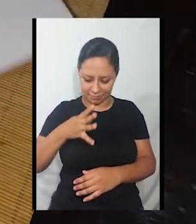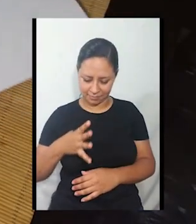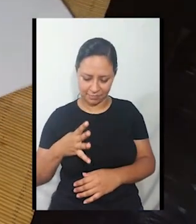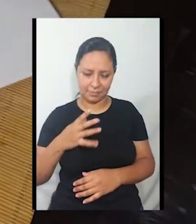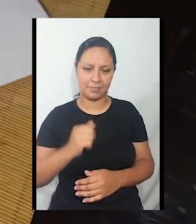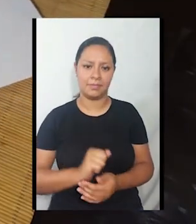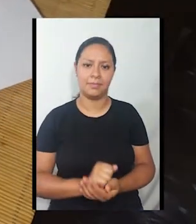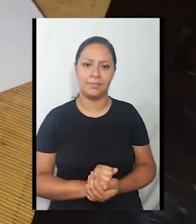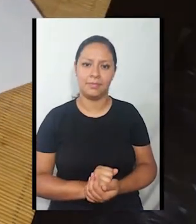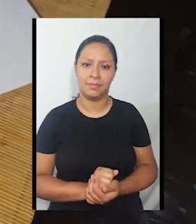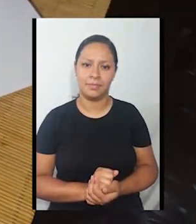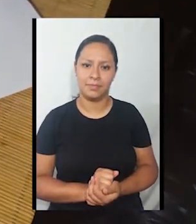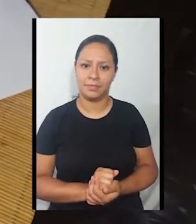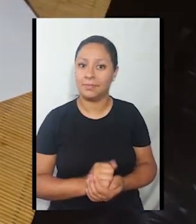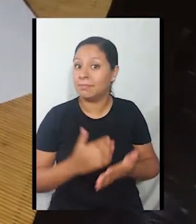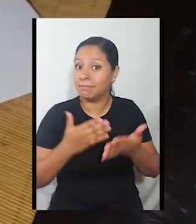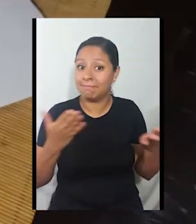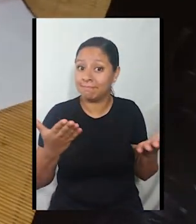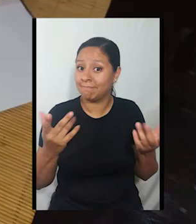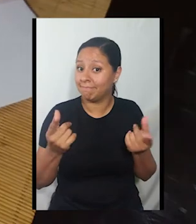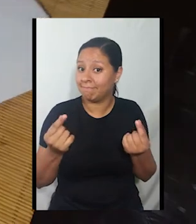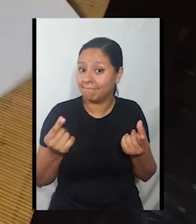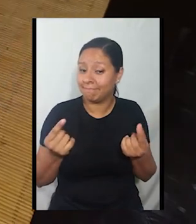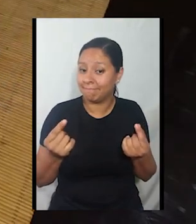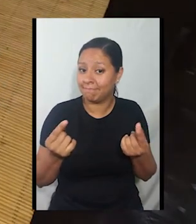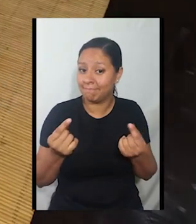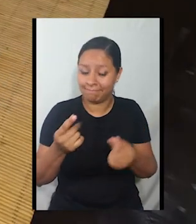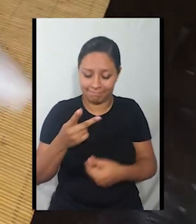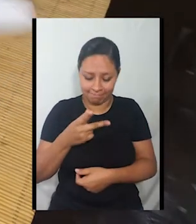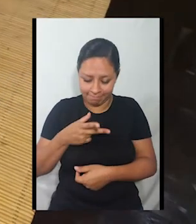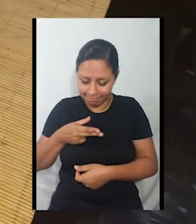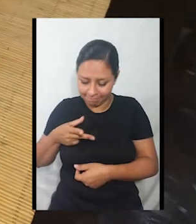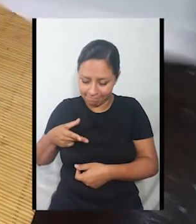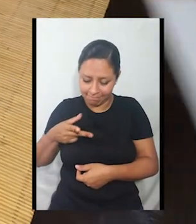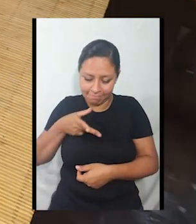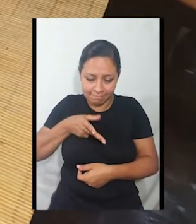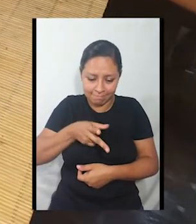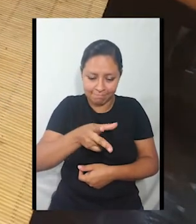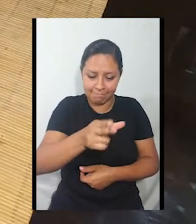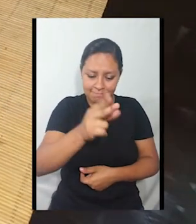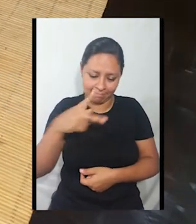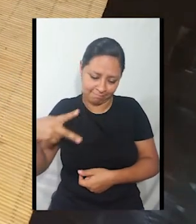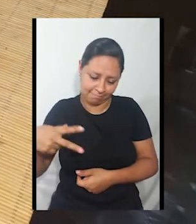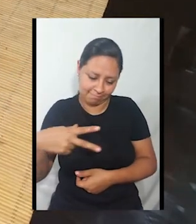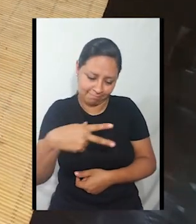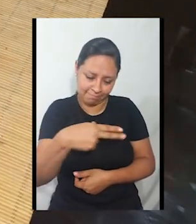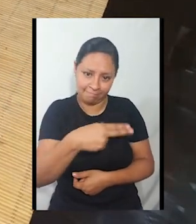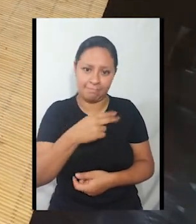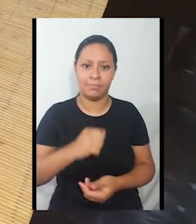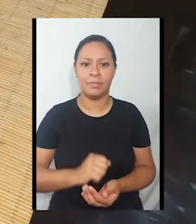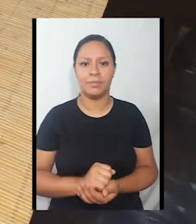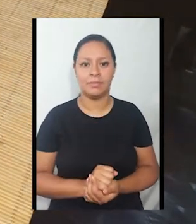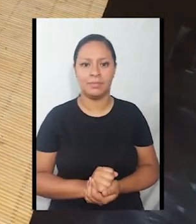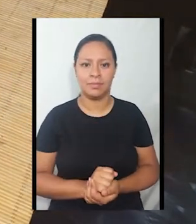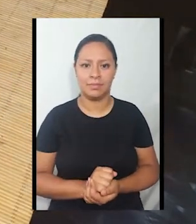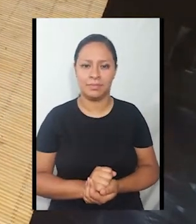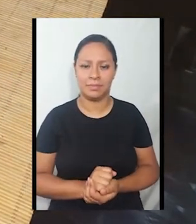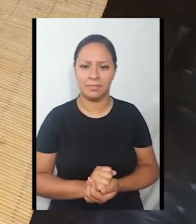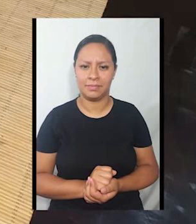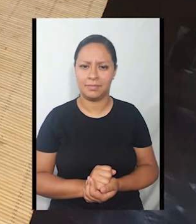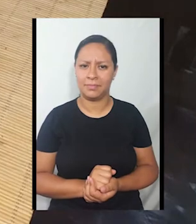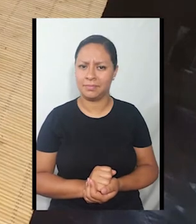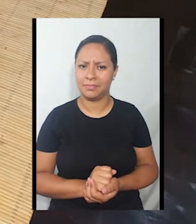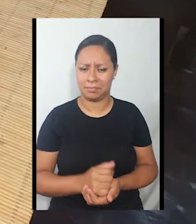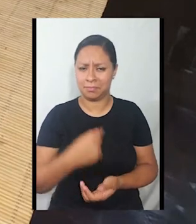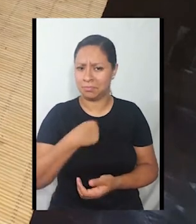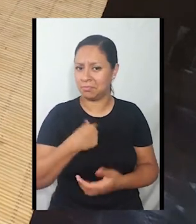esto? Vamos a recortar cada una de las partes. Yo por acá ya tengo muchas hojas